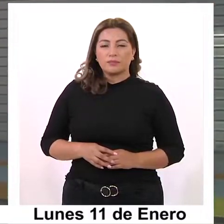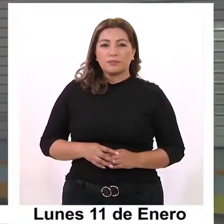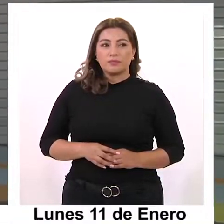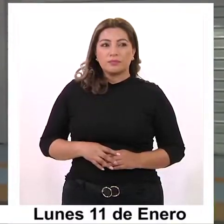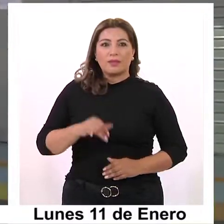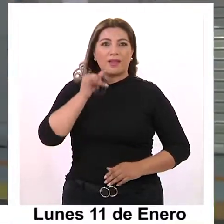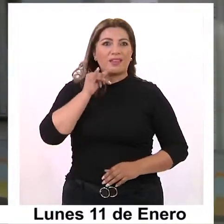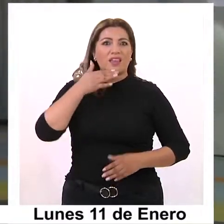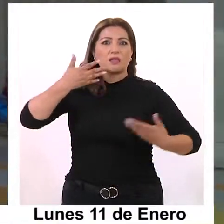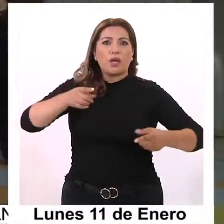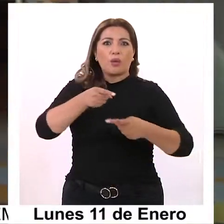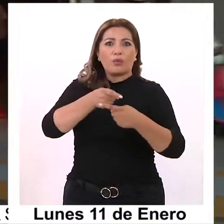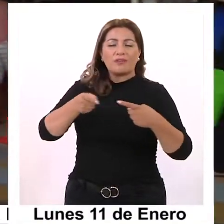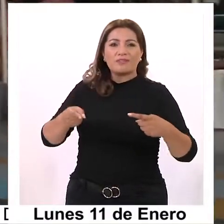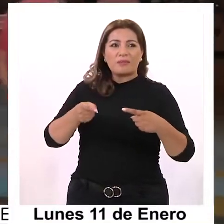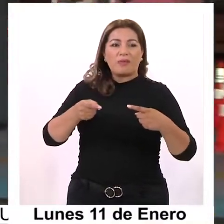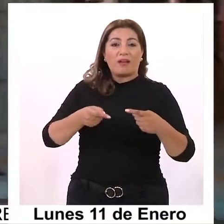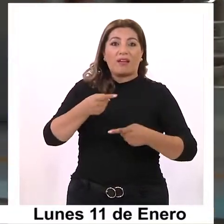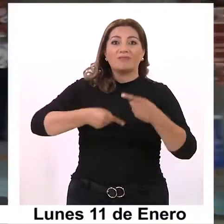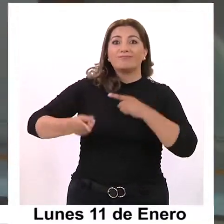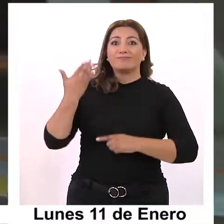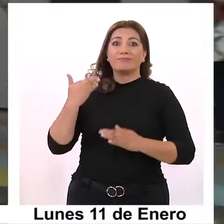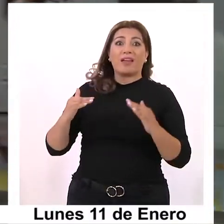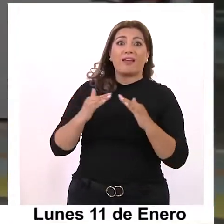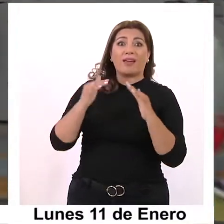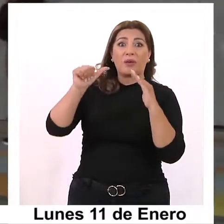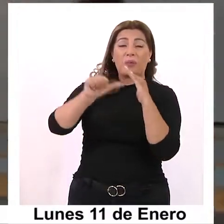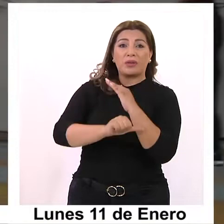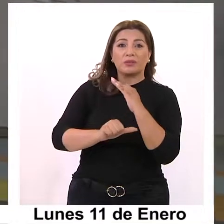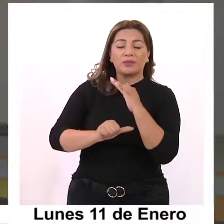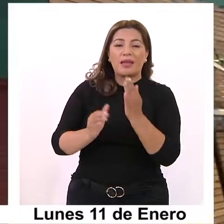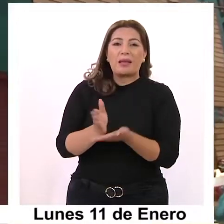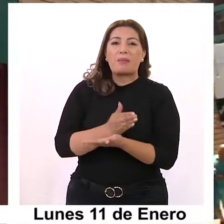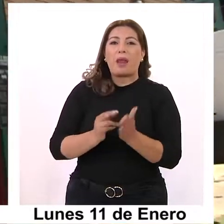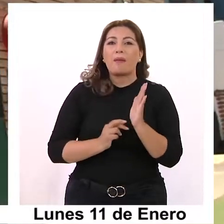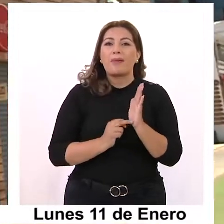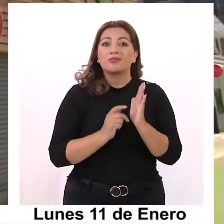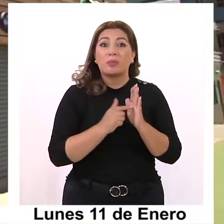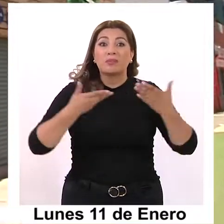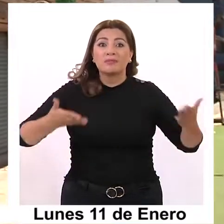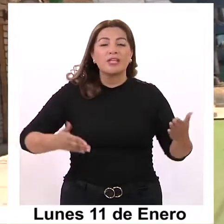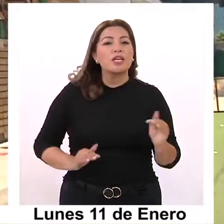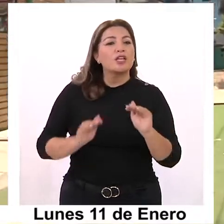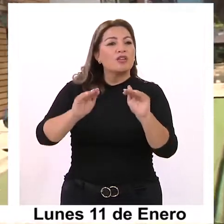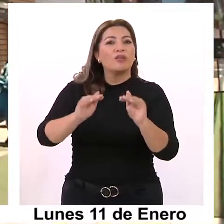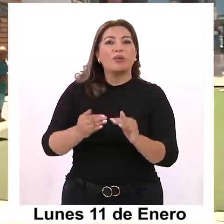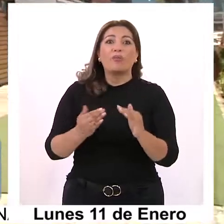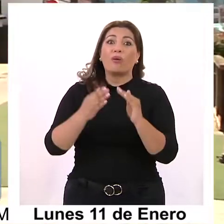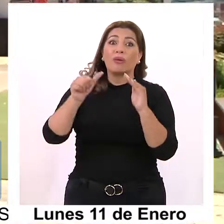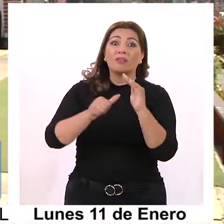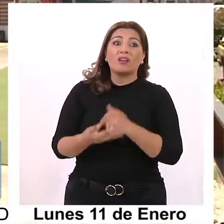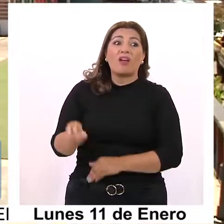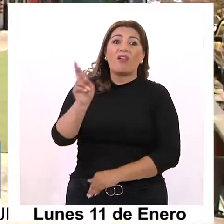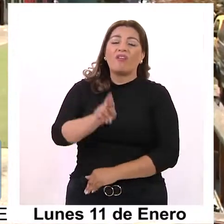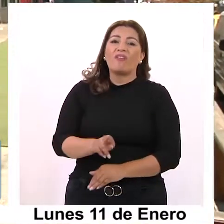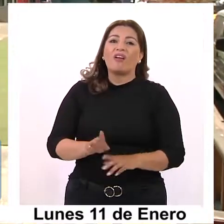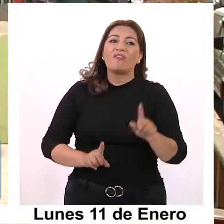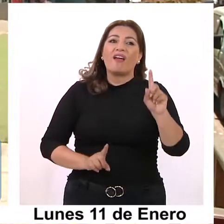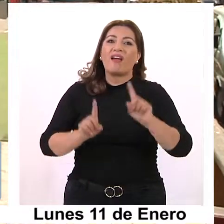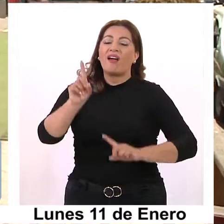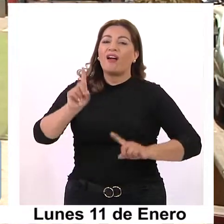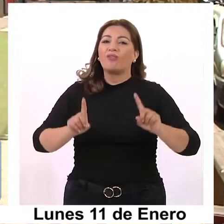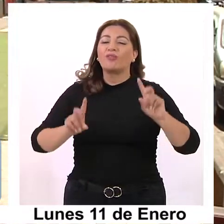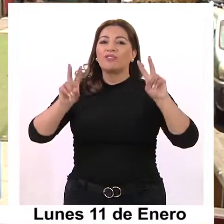Iquique cumplió una semana desde que retrocedió a fase 1 del plan Paso a Paso y con este retroceso volvieron a aplicarse algunas